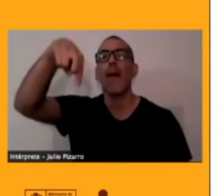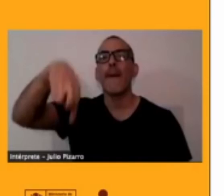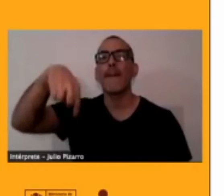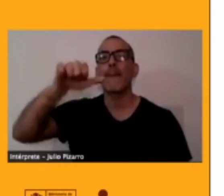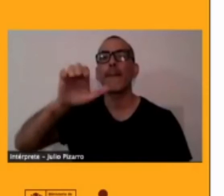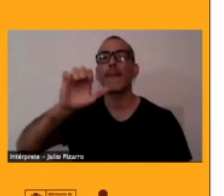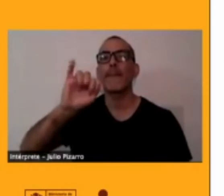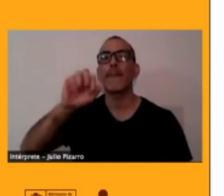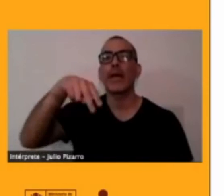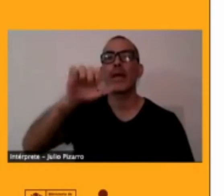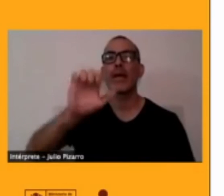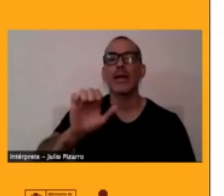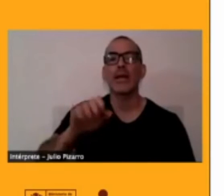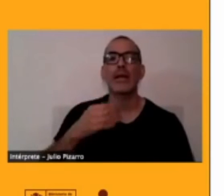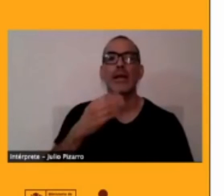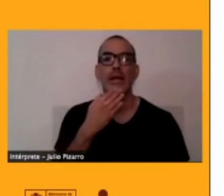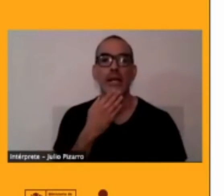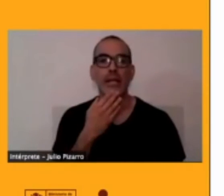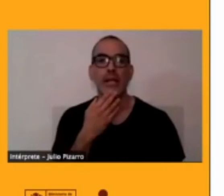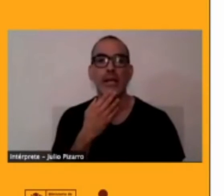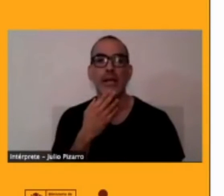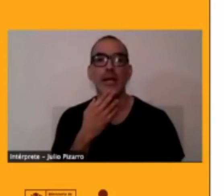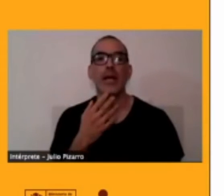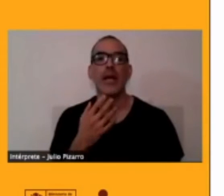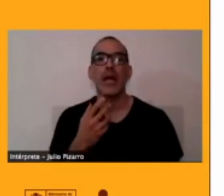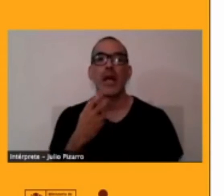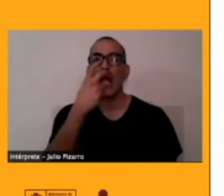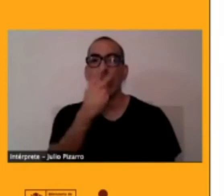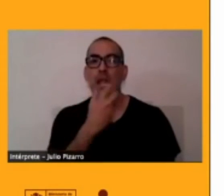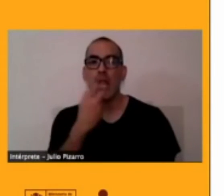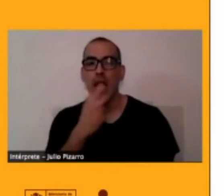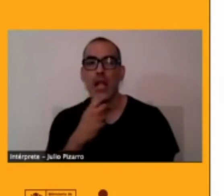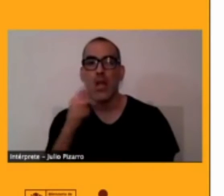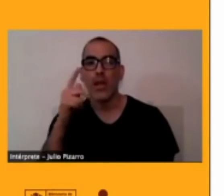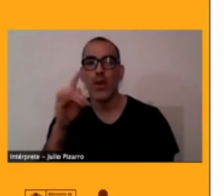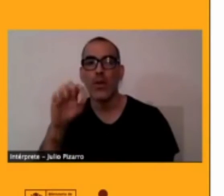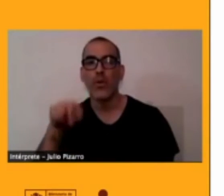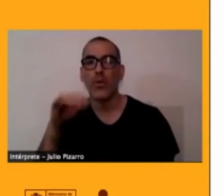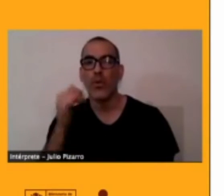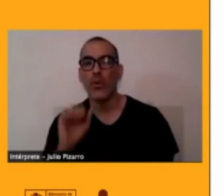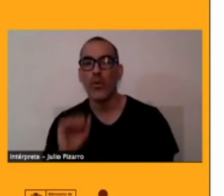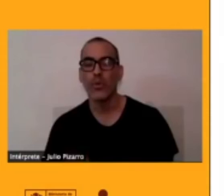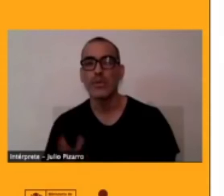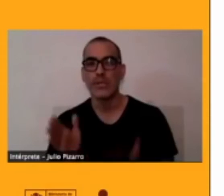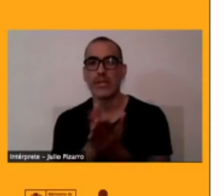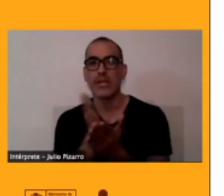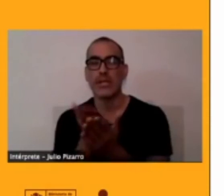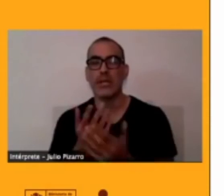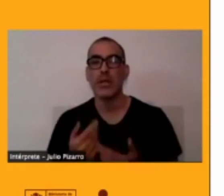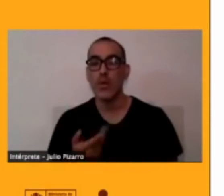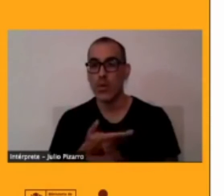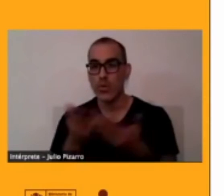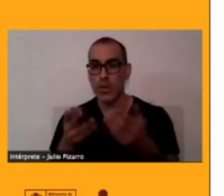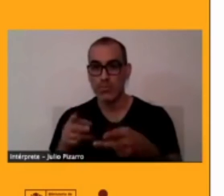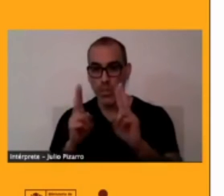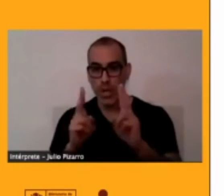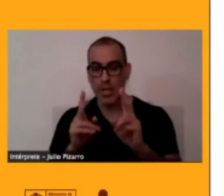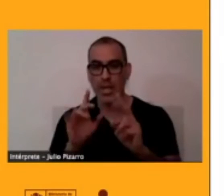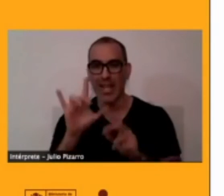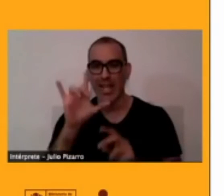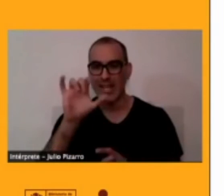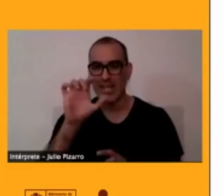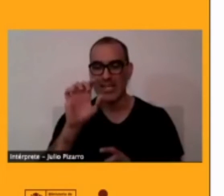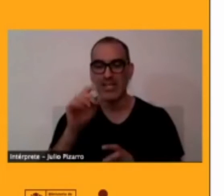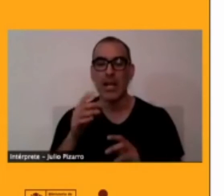que está si alguien ve mi perfil en Facebook lo va a encontrar hay una página en Instagram también de Dilo en Kunza